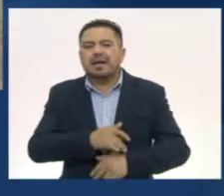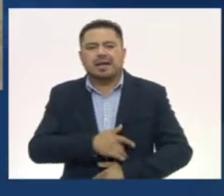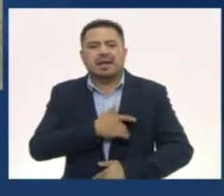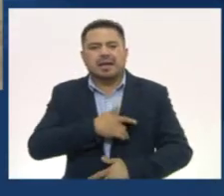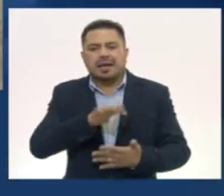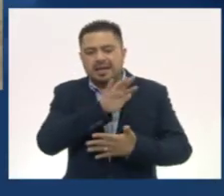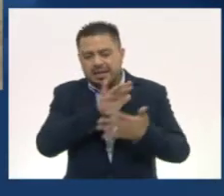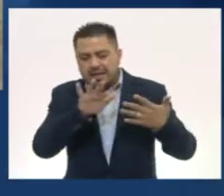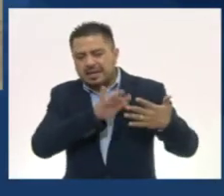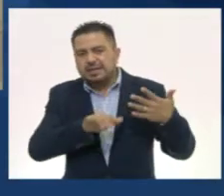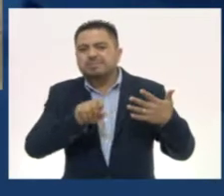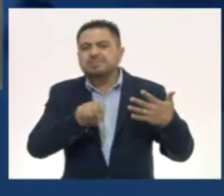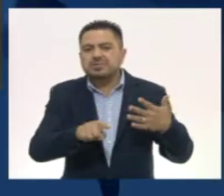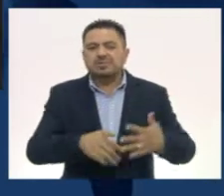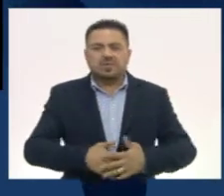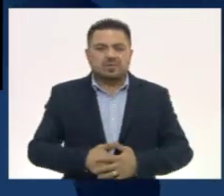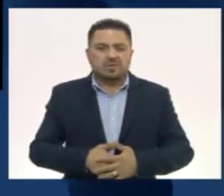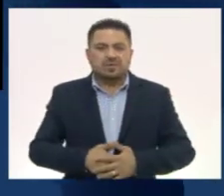lectura.